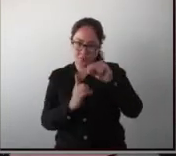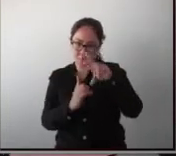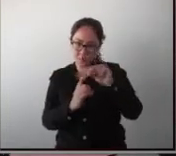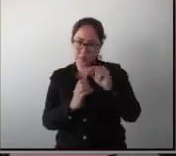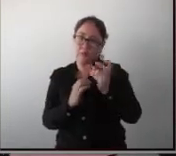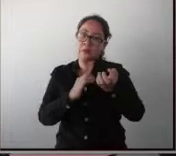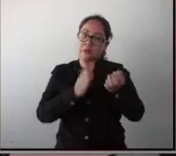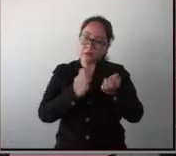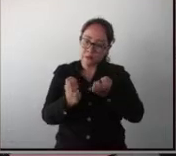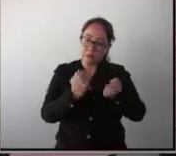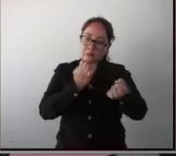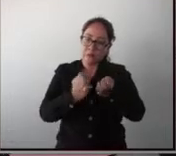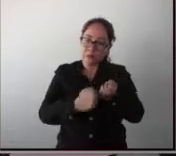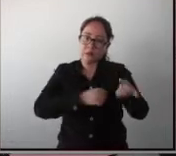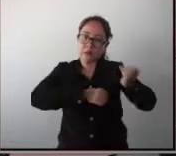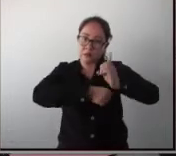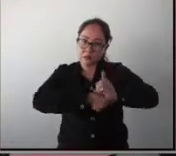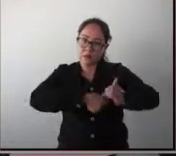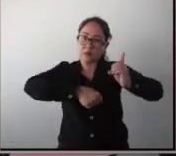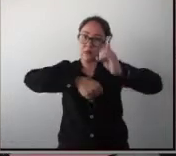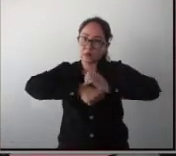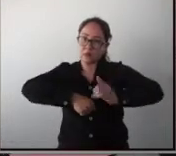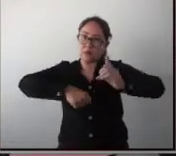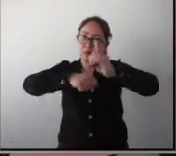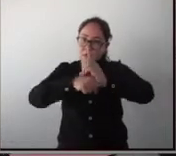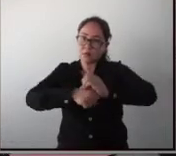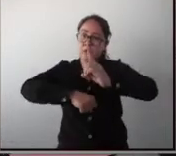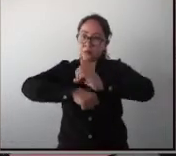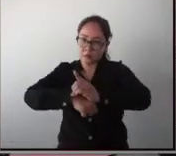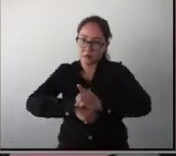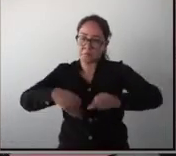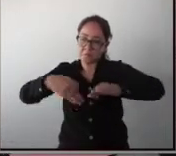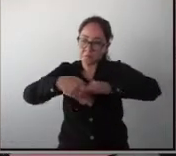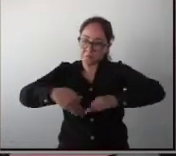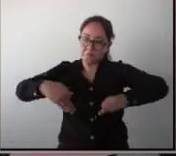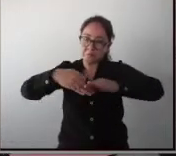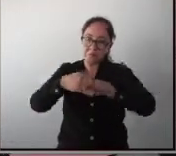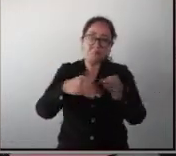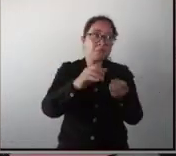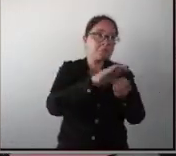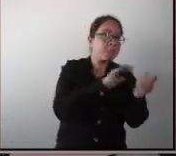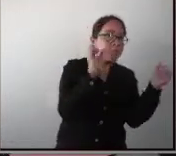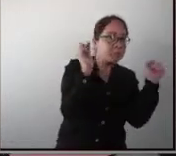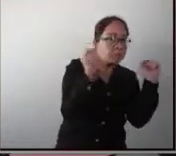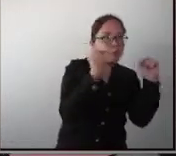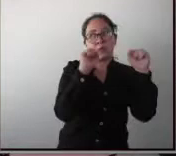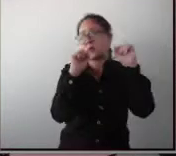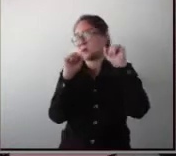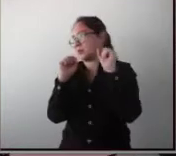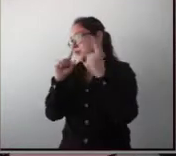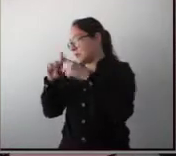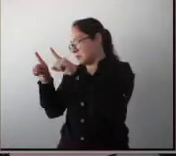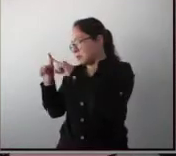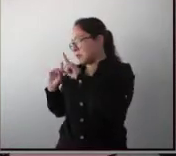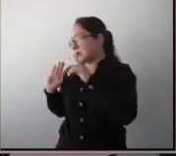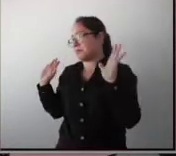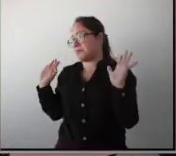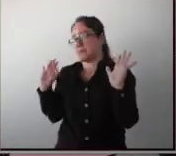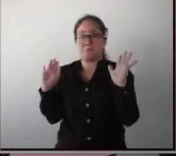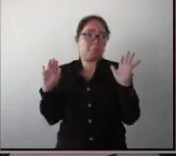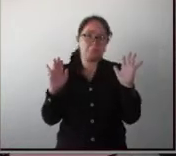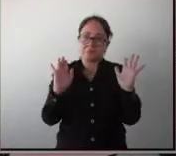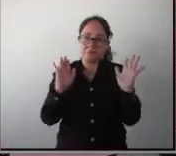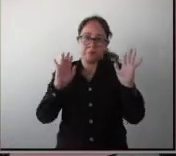hacemos ejercicio periódicamente, salimos a correr, o levantamos pesas, o